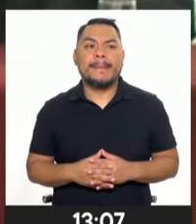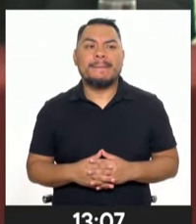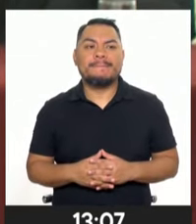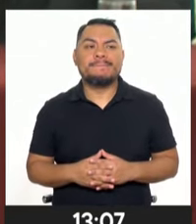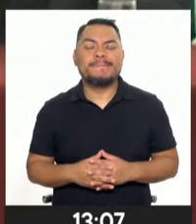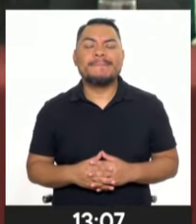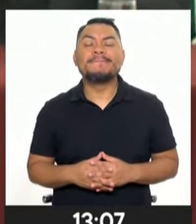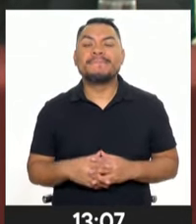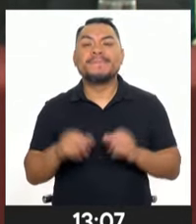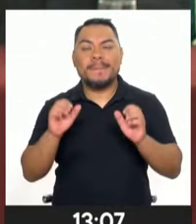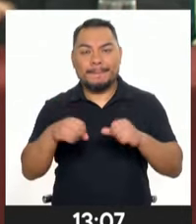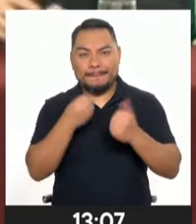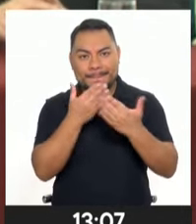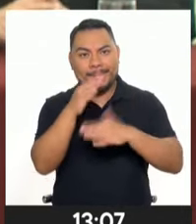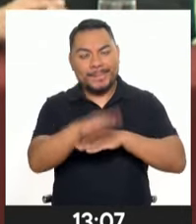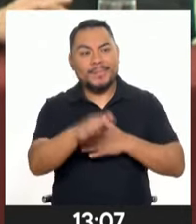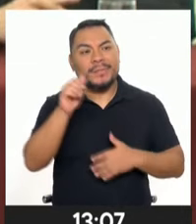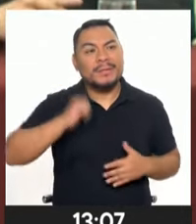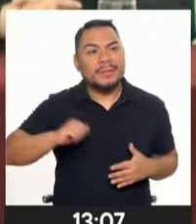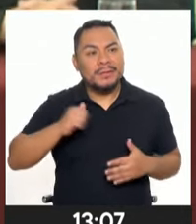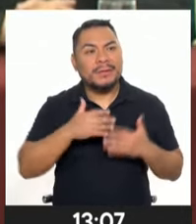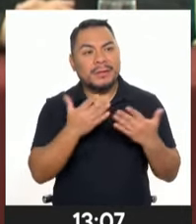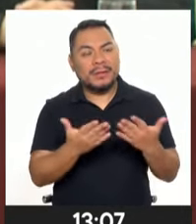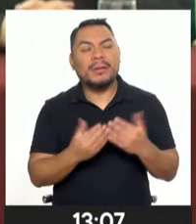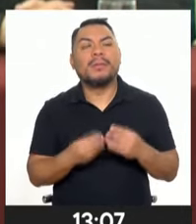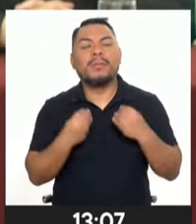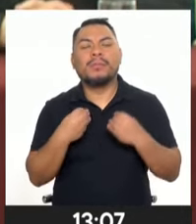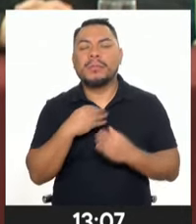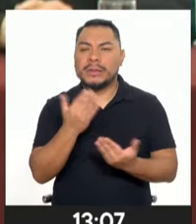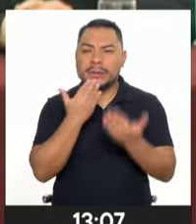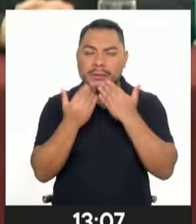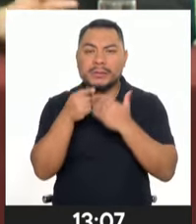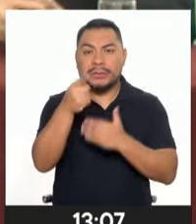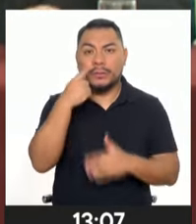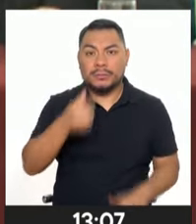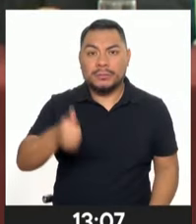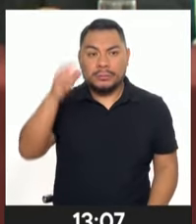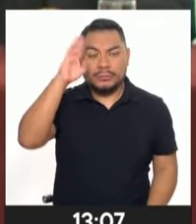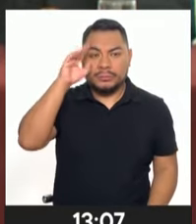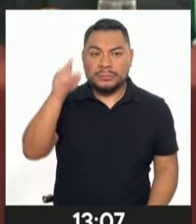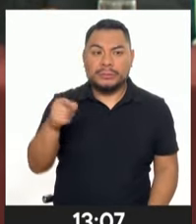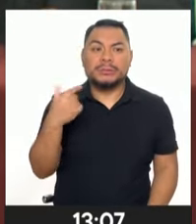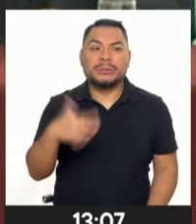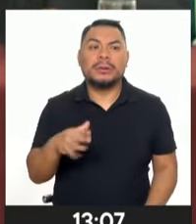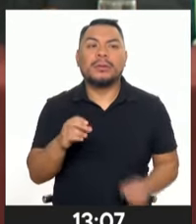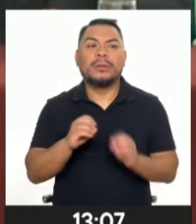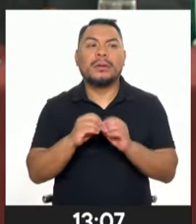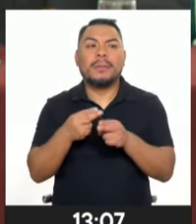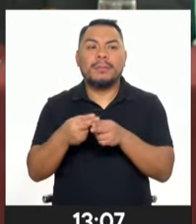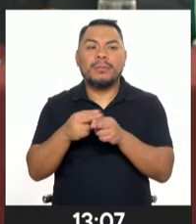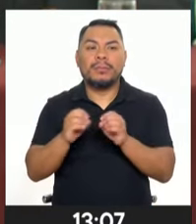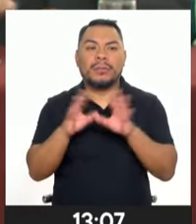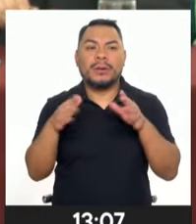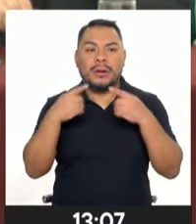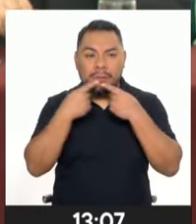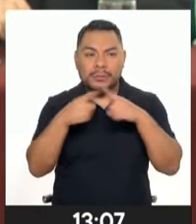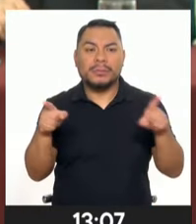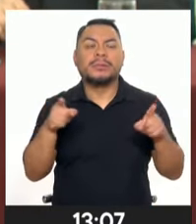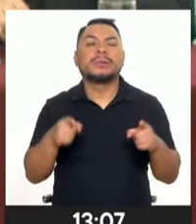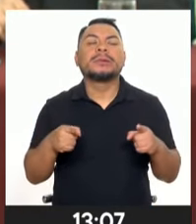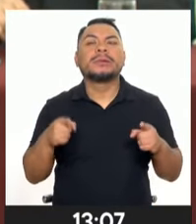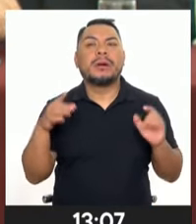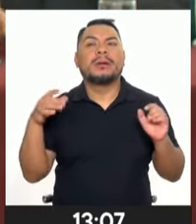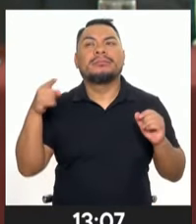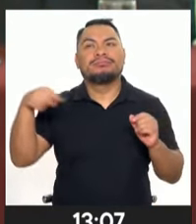¿Qué tal? Ahora sí. Buenas tardes, alcalde, general. ¿Cómo están? Mi pregunta va directamente para el general. Ya a pocos días de la anunciada tercera toma de Lima,